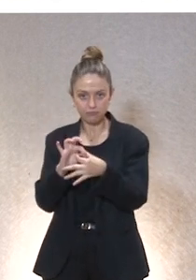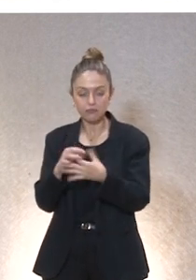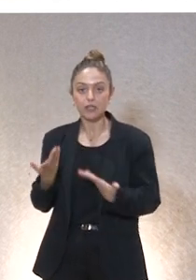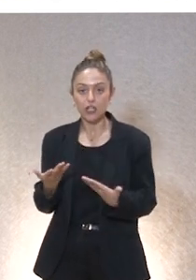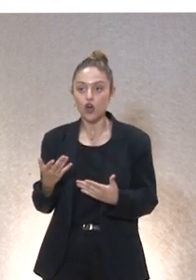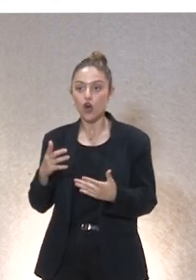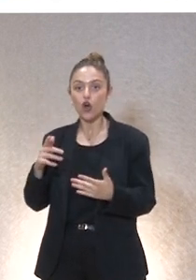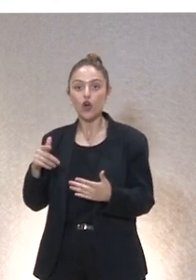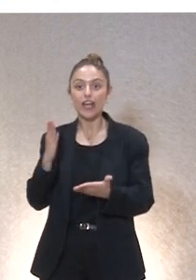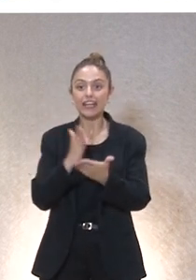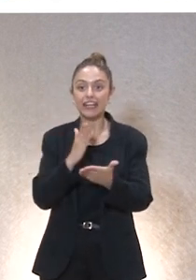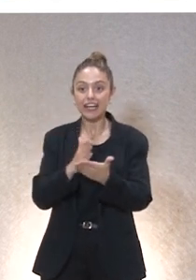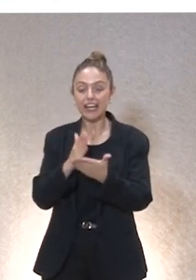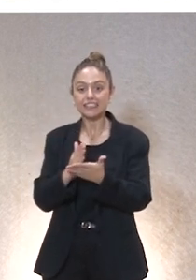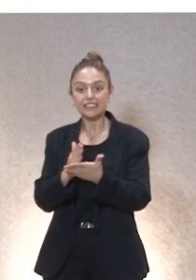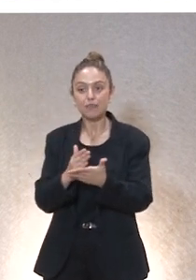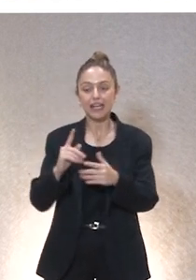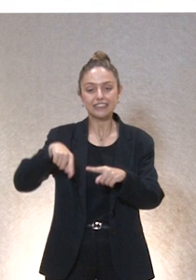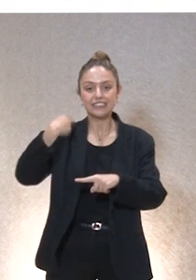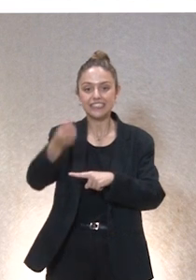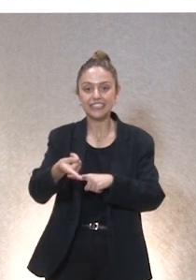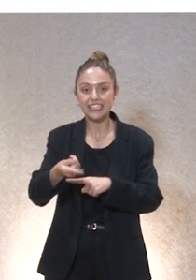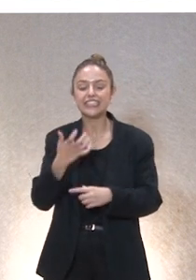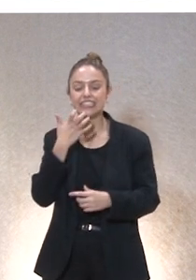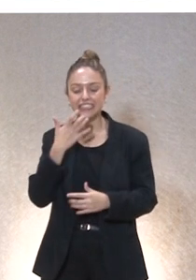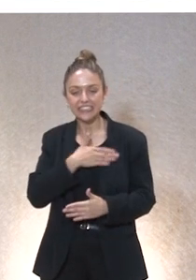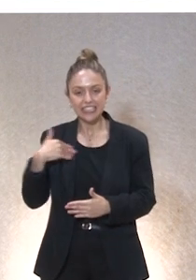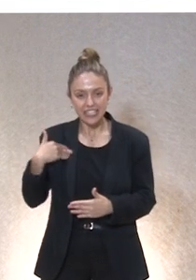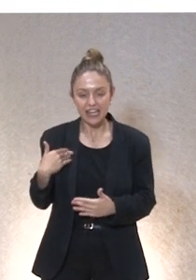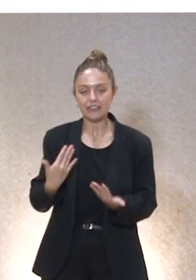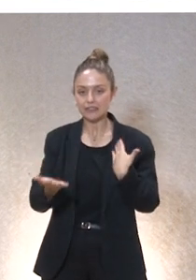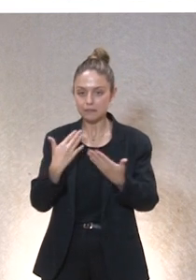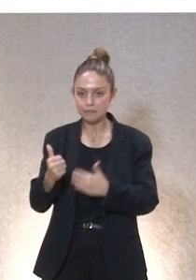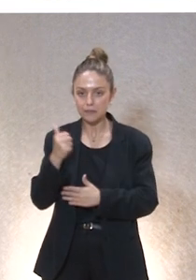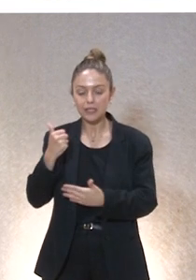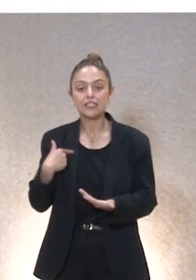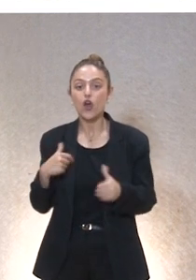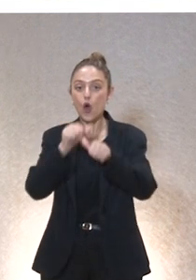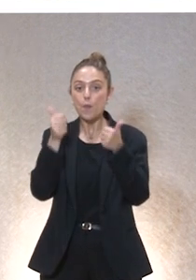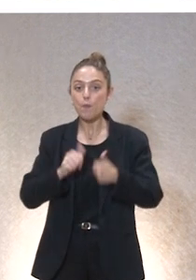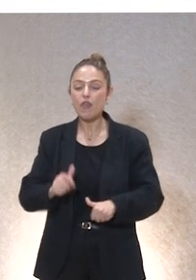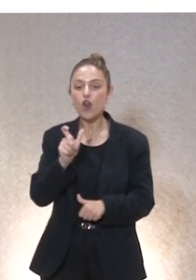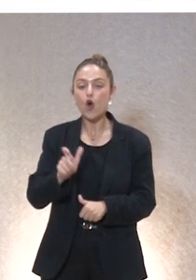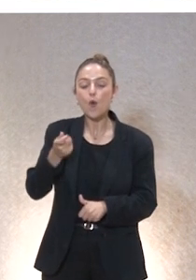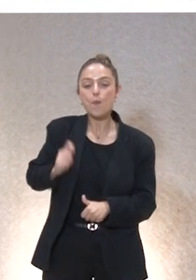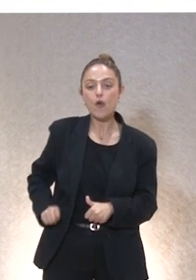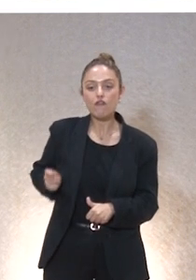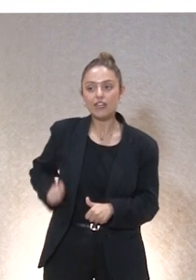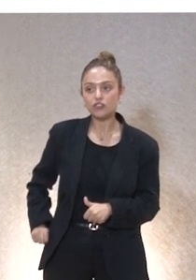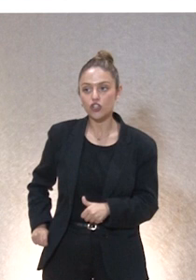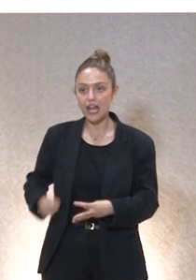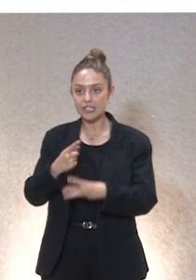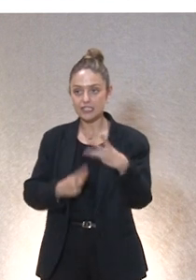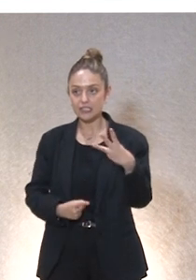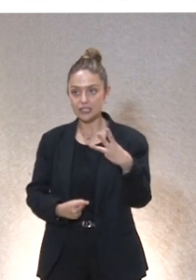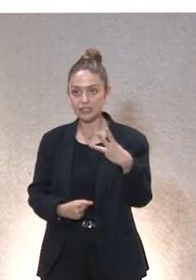seminario en la próxima clase de ética aplicada si queréis las desarrollamos tres modelos de profesionales ya